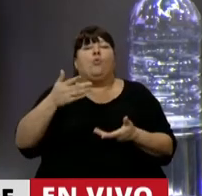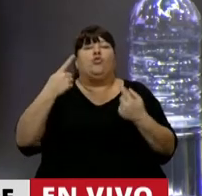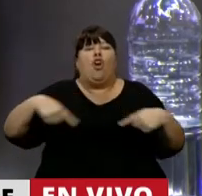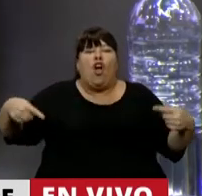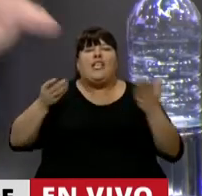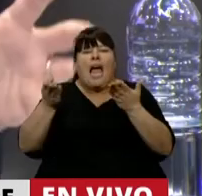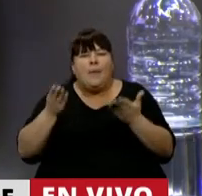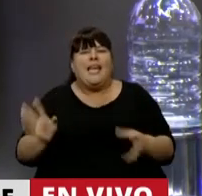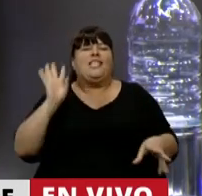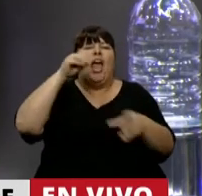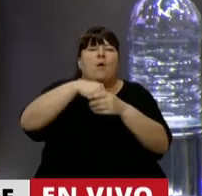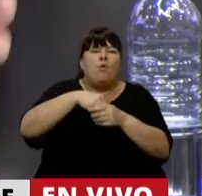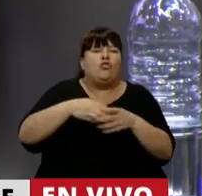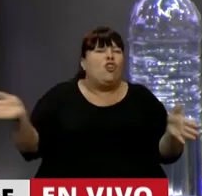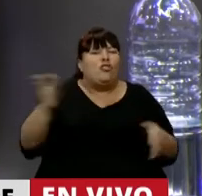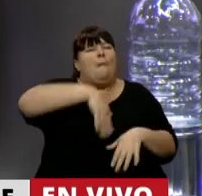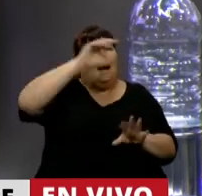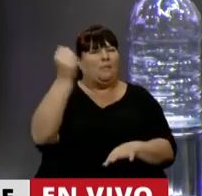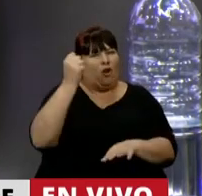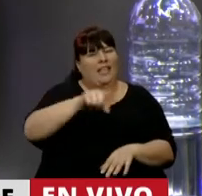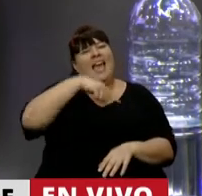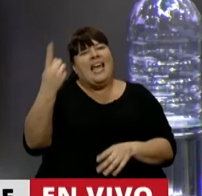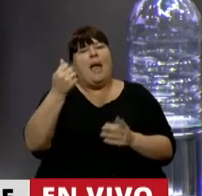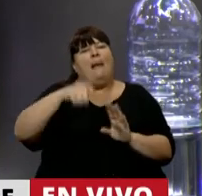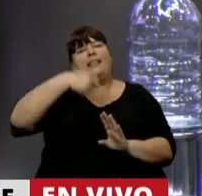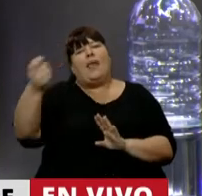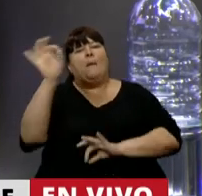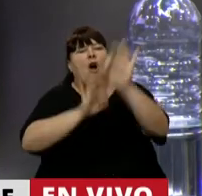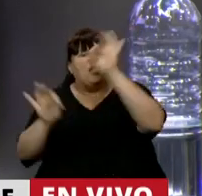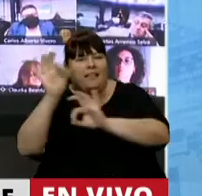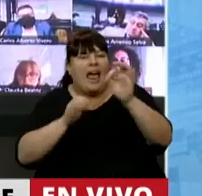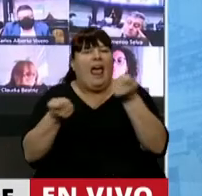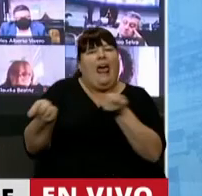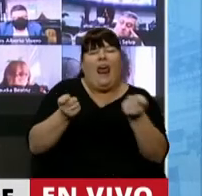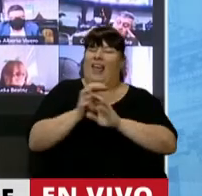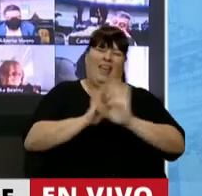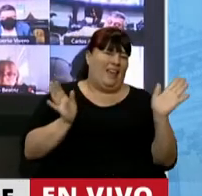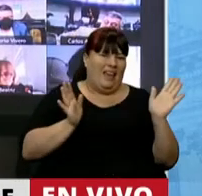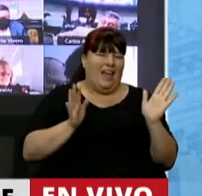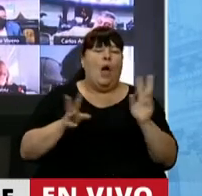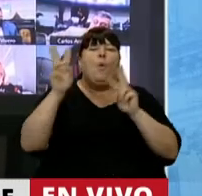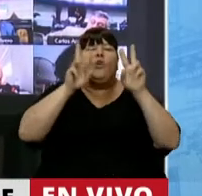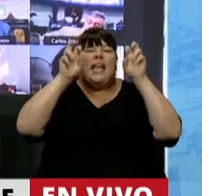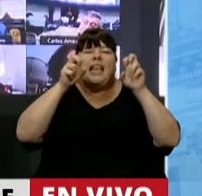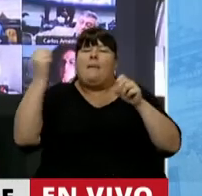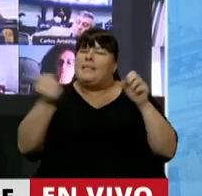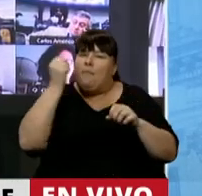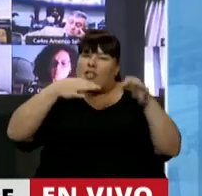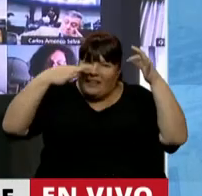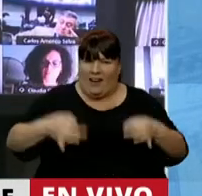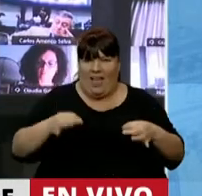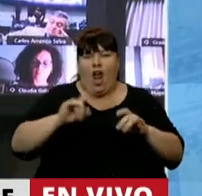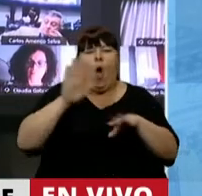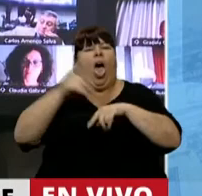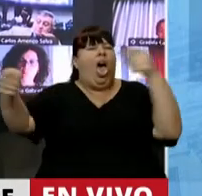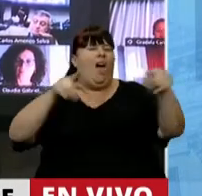bienes y servicios, la inclusión sea más importante que el retorno de la tasa capital y la especulación, ir a los temas estructurales en serio, sin